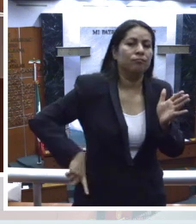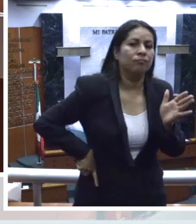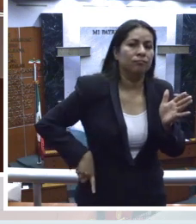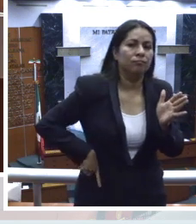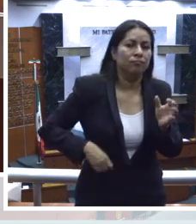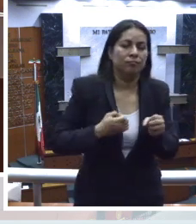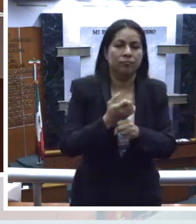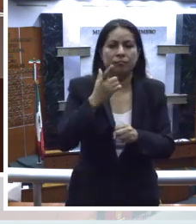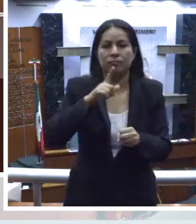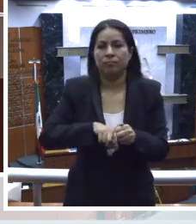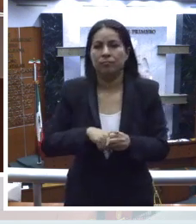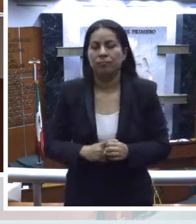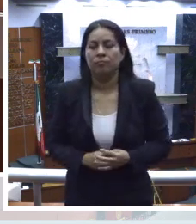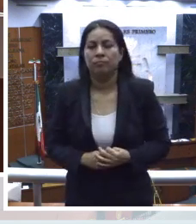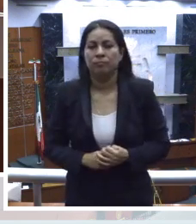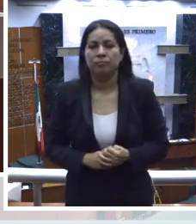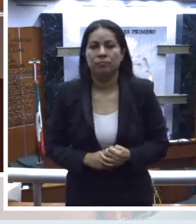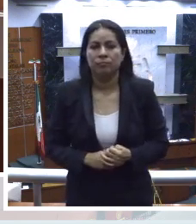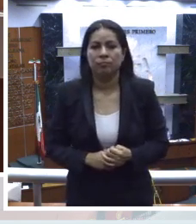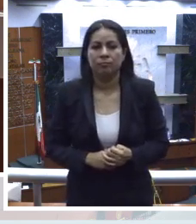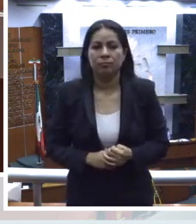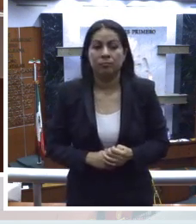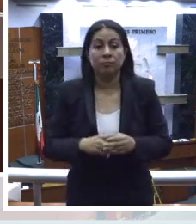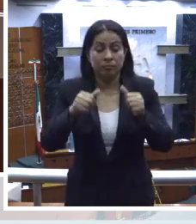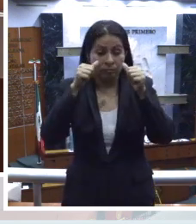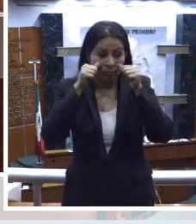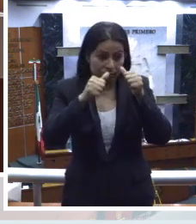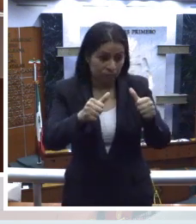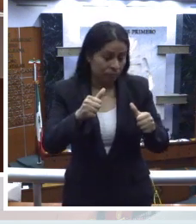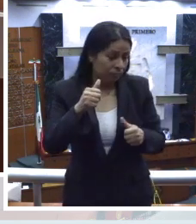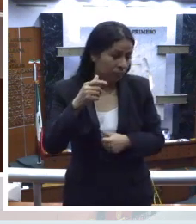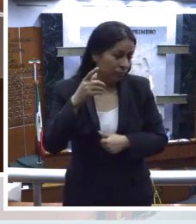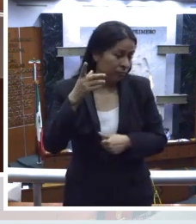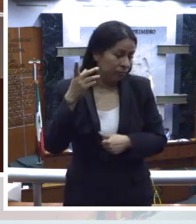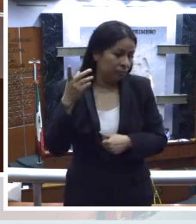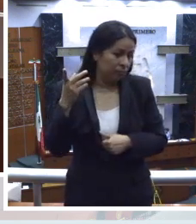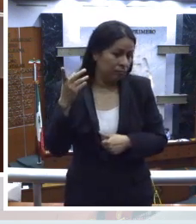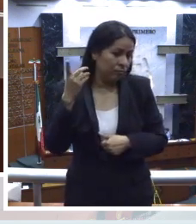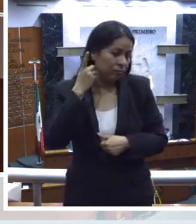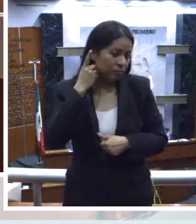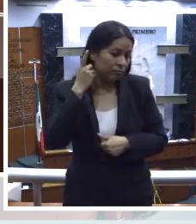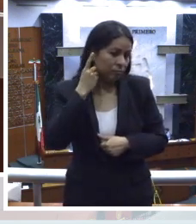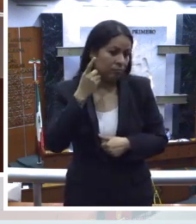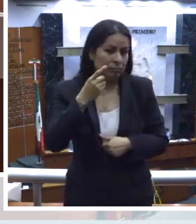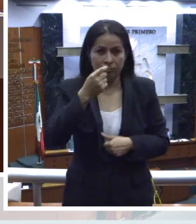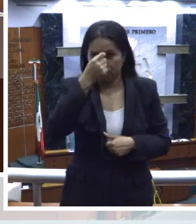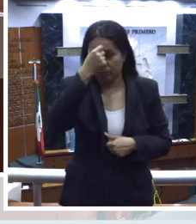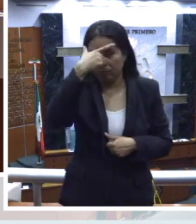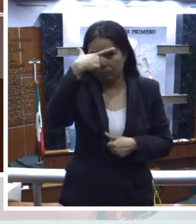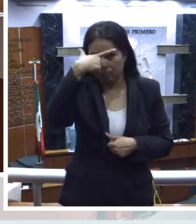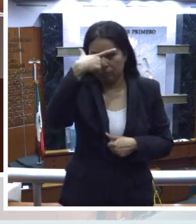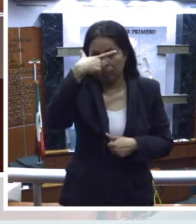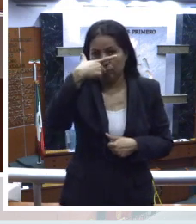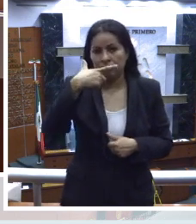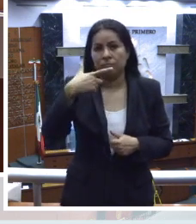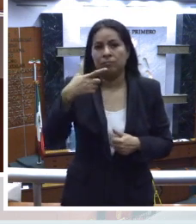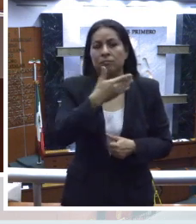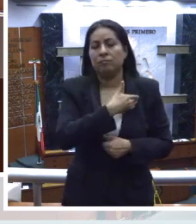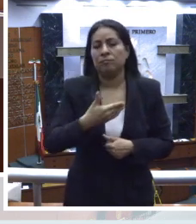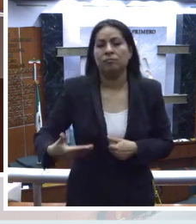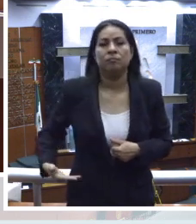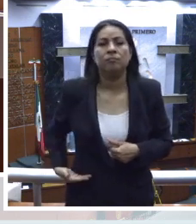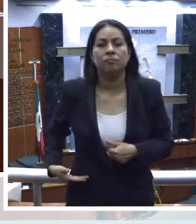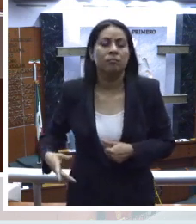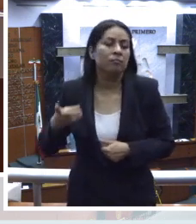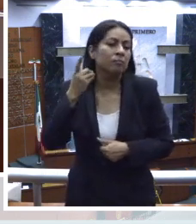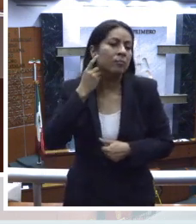del Gobierno del Estado de Guerrero. Atentamente. Diputada Gloria Citlal y Calixto Jiménez, presidenta.